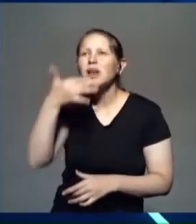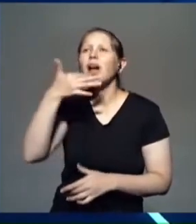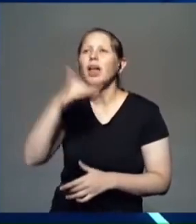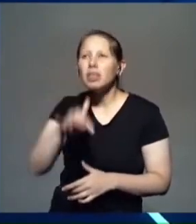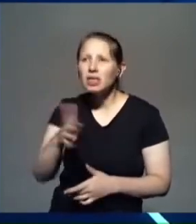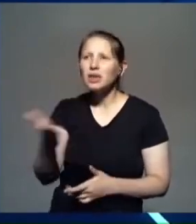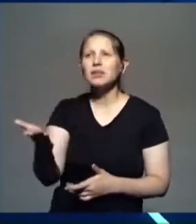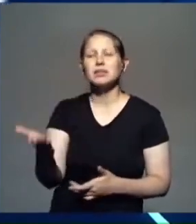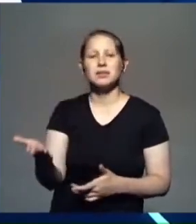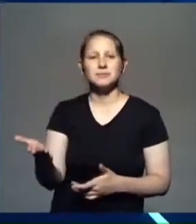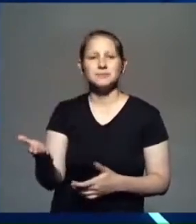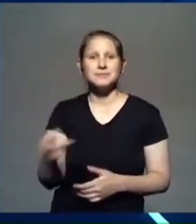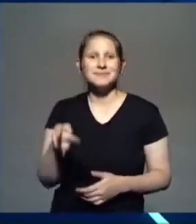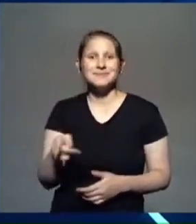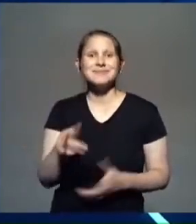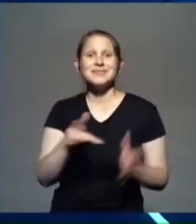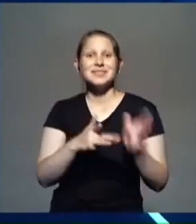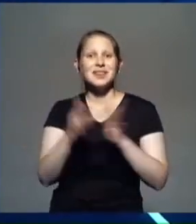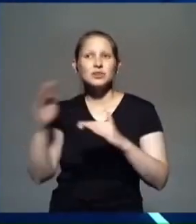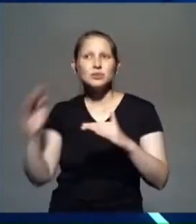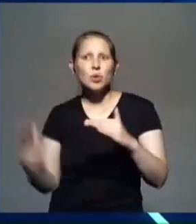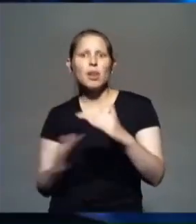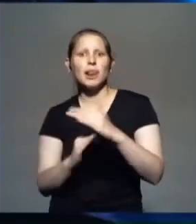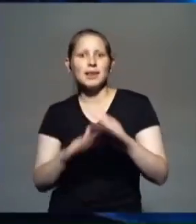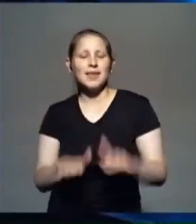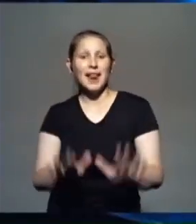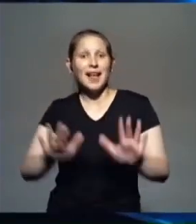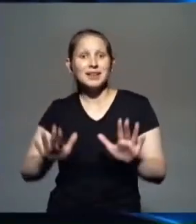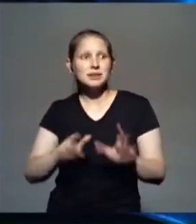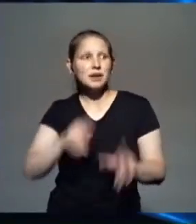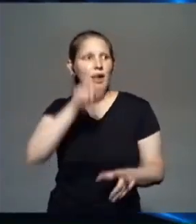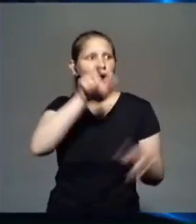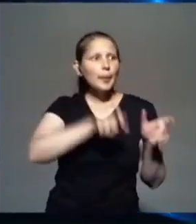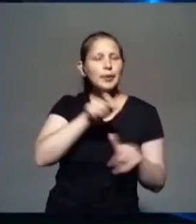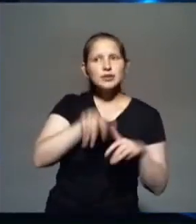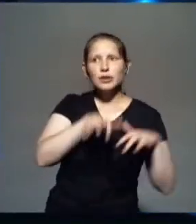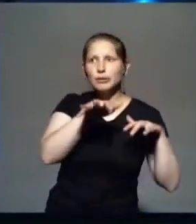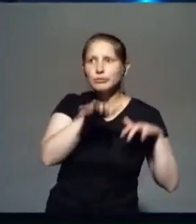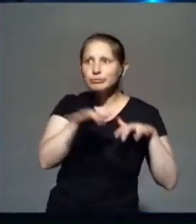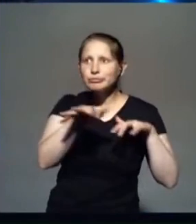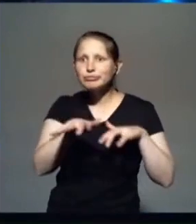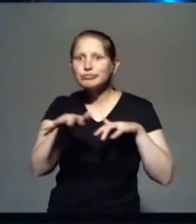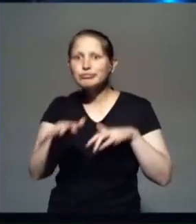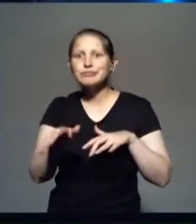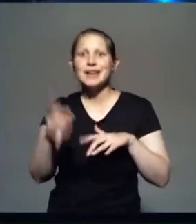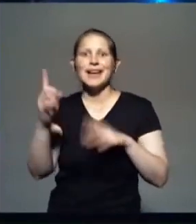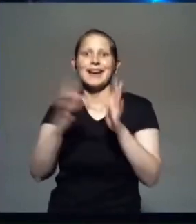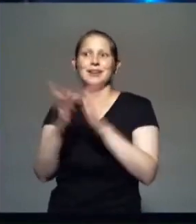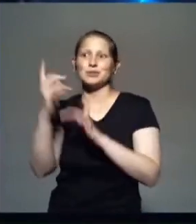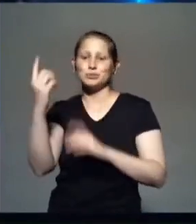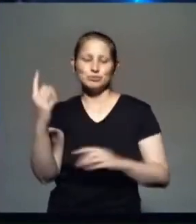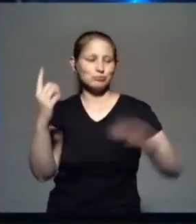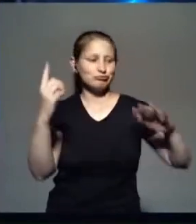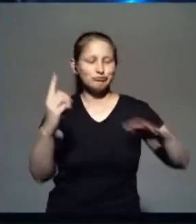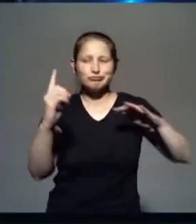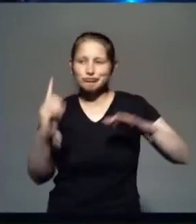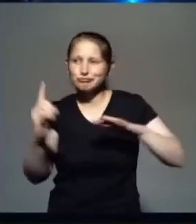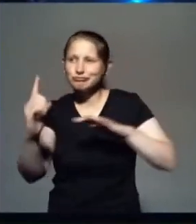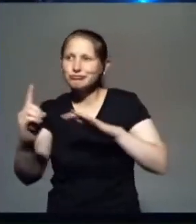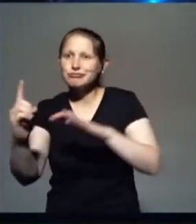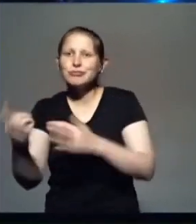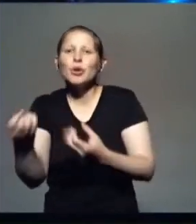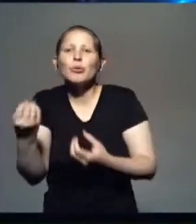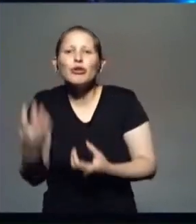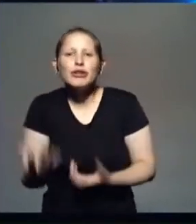ejercía y por eso la gente le seguía. Porque Él no hacía juicio sobre los